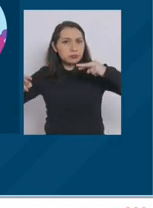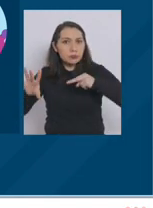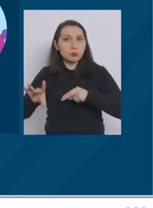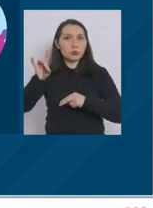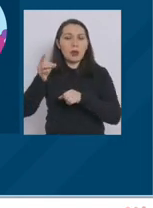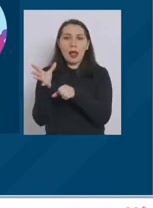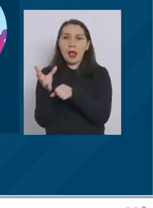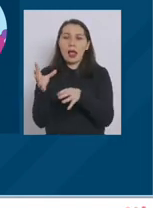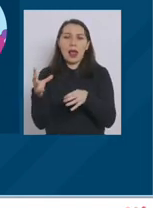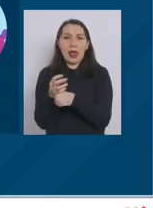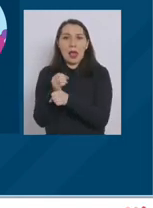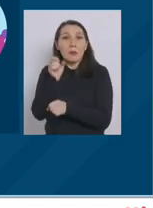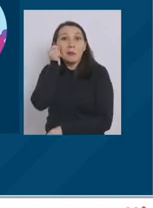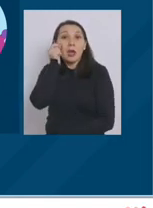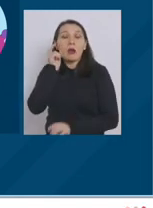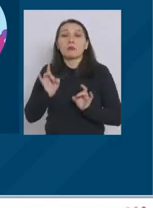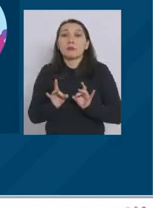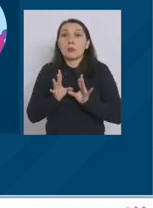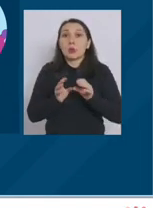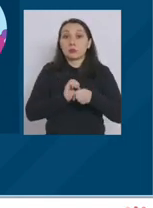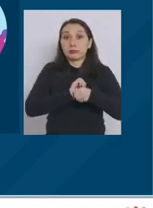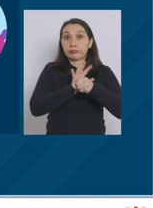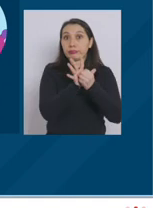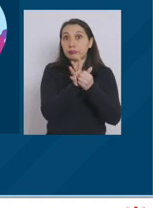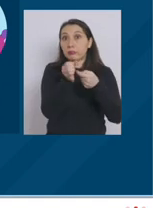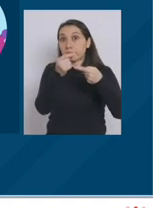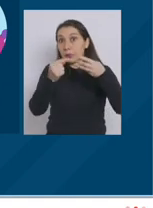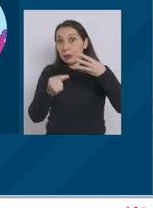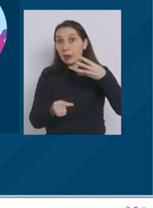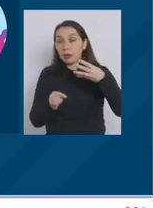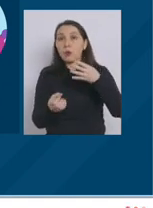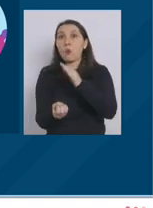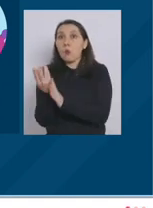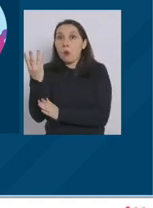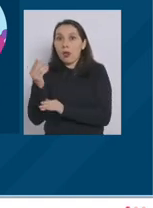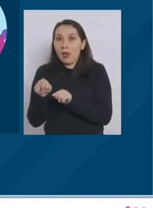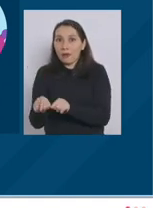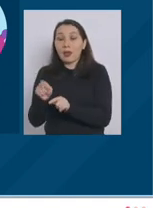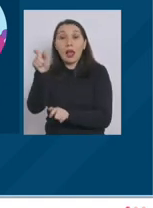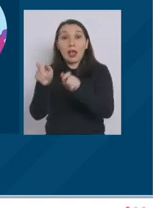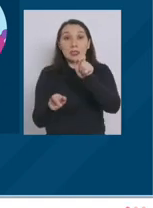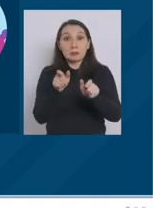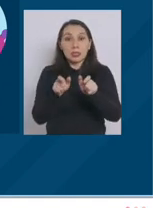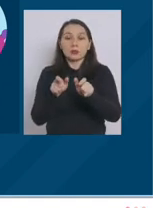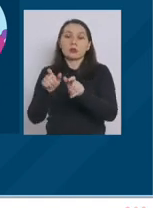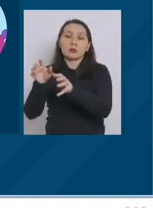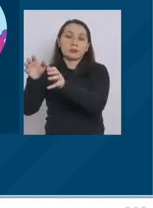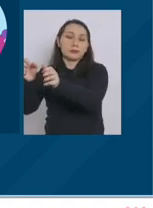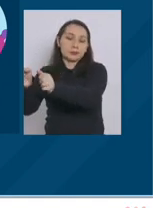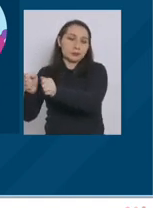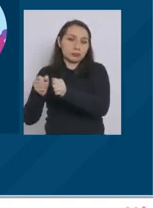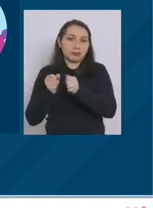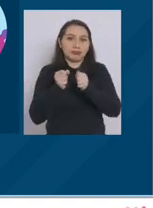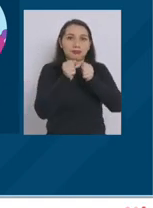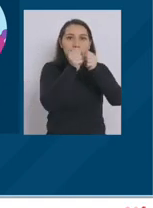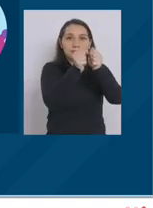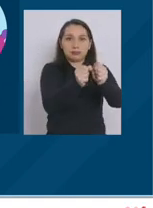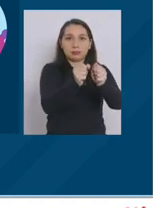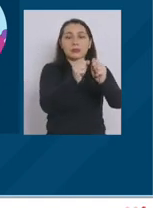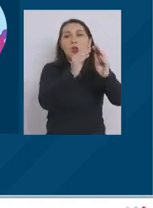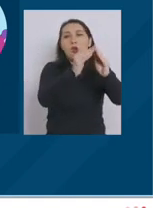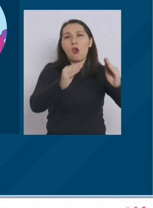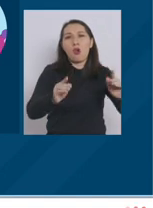detección oportuna de una posible nueva variante. De todas maneras, estas personas son trasladadas inmediatamente a una